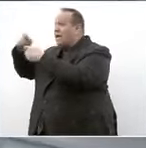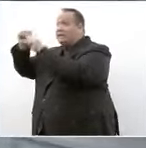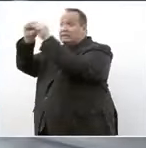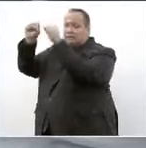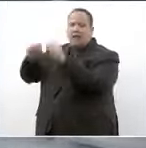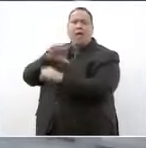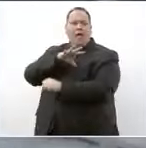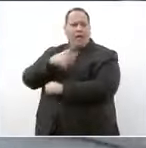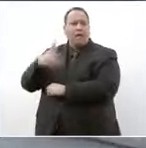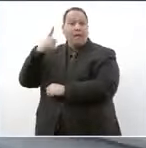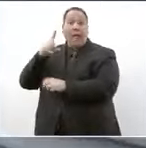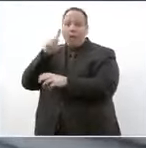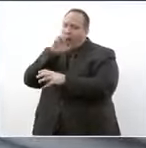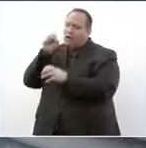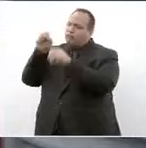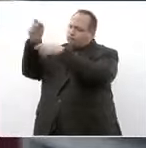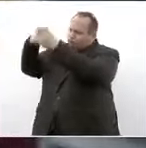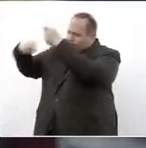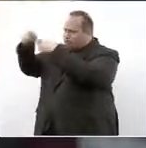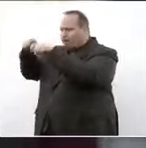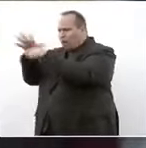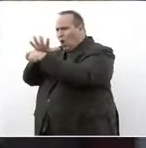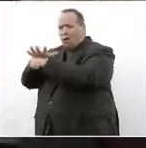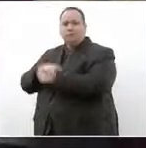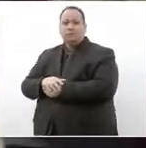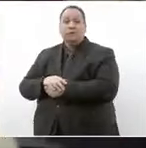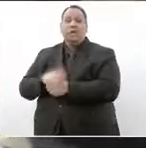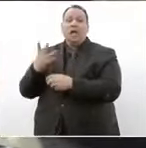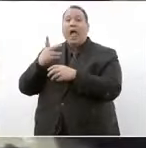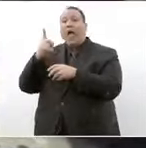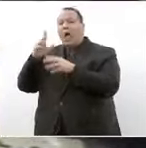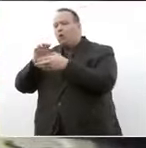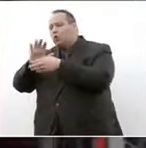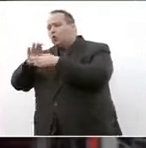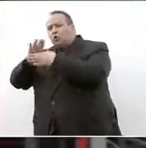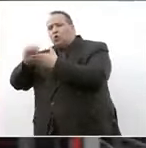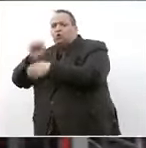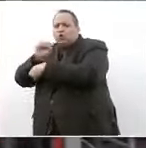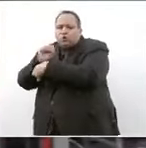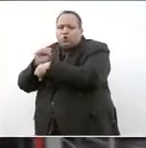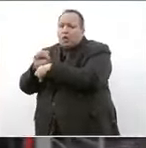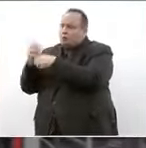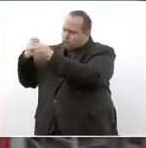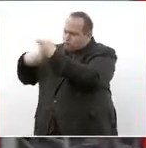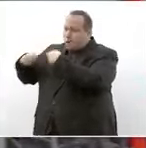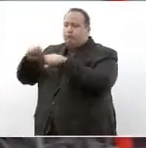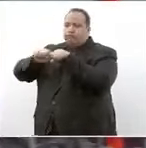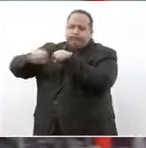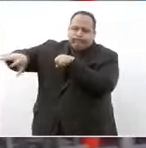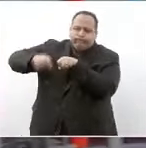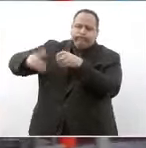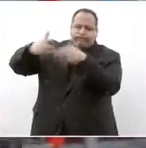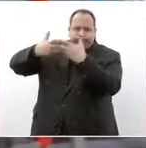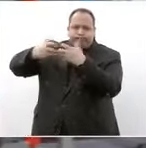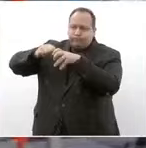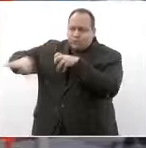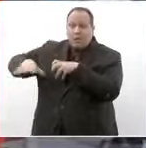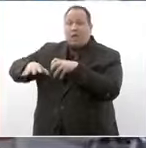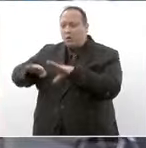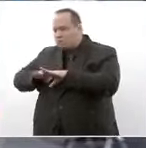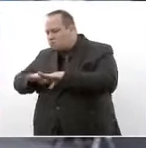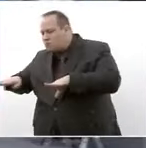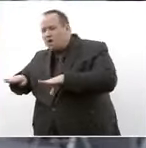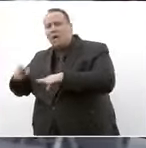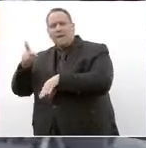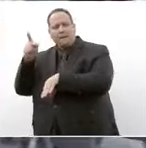instalación de sistema generador de agua caliente completo y el desuavizado de agua equipo de bombeo construcción de